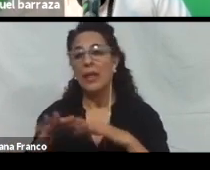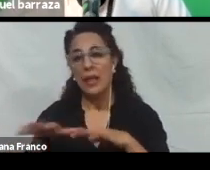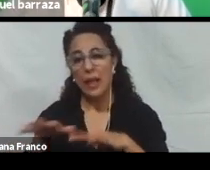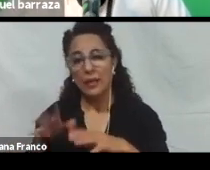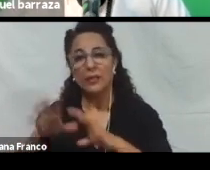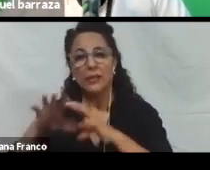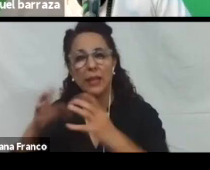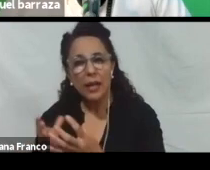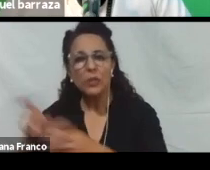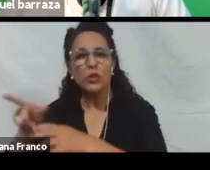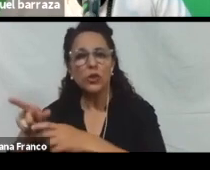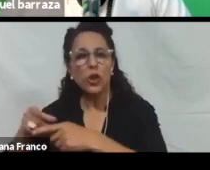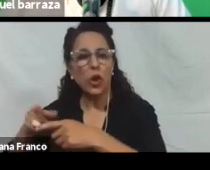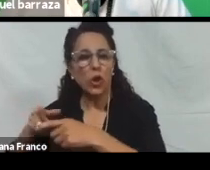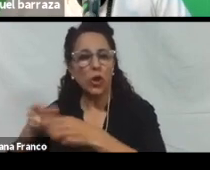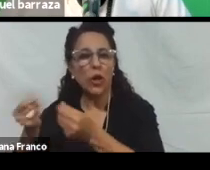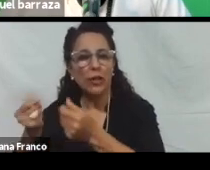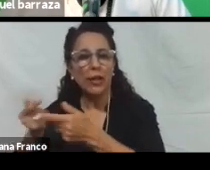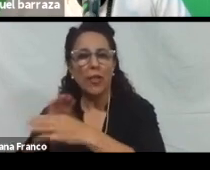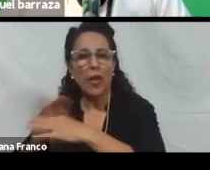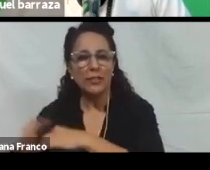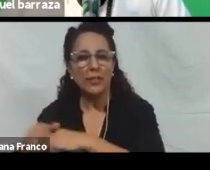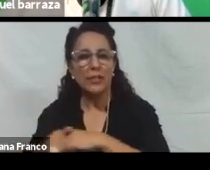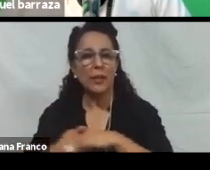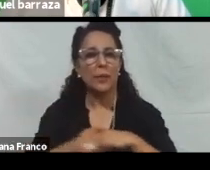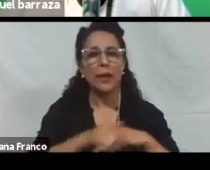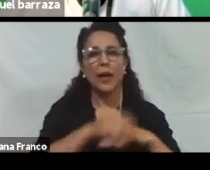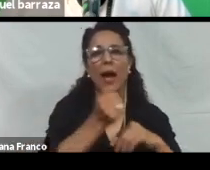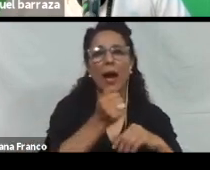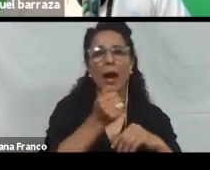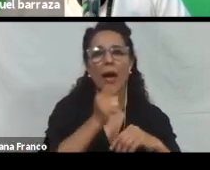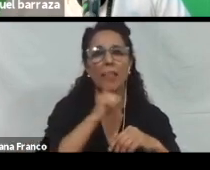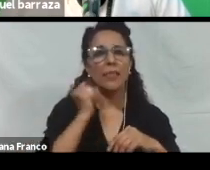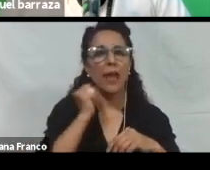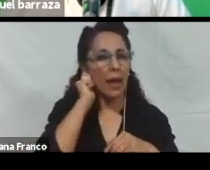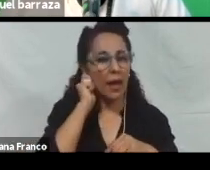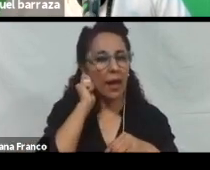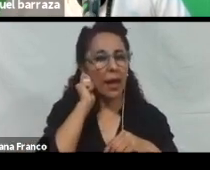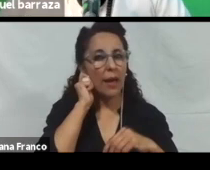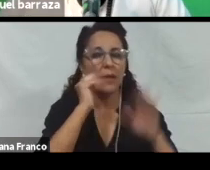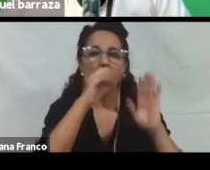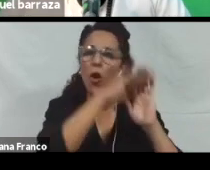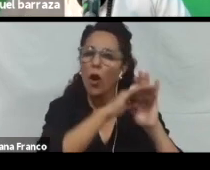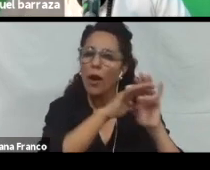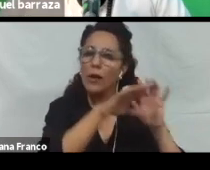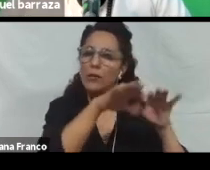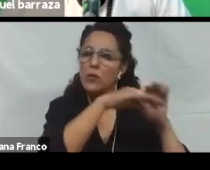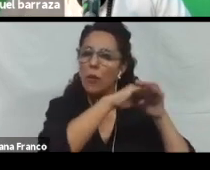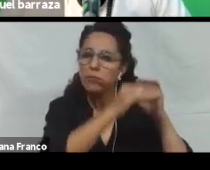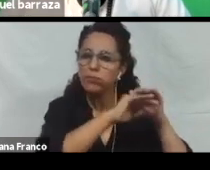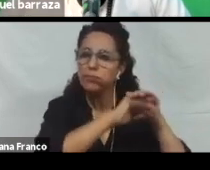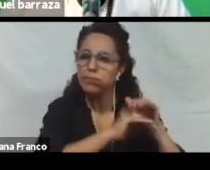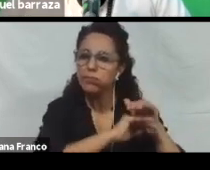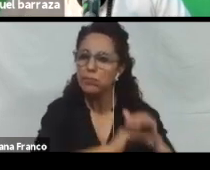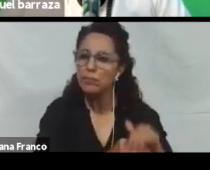Entonces podemos decir que el ATAC está organizado como en capas, que son los principios, las